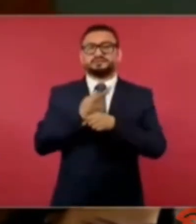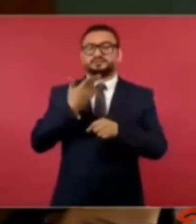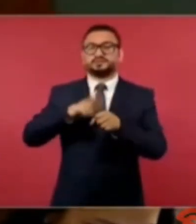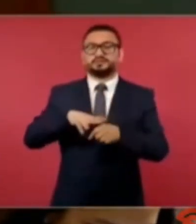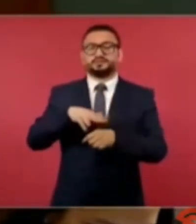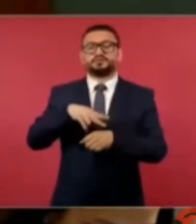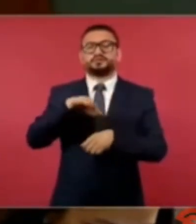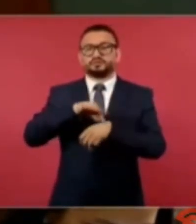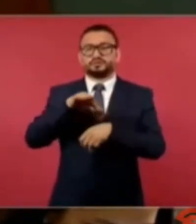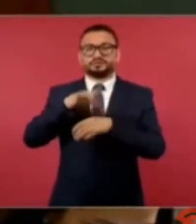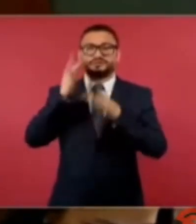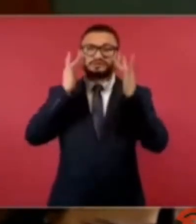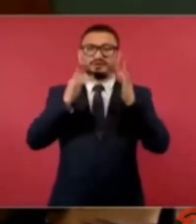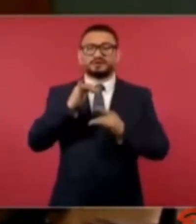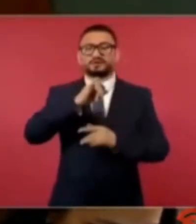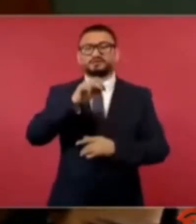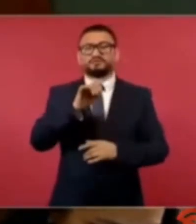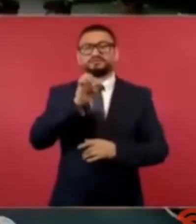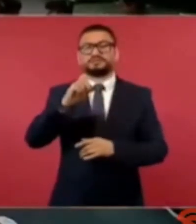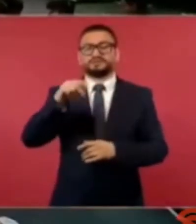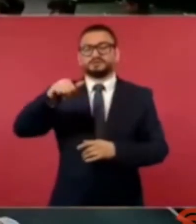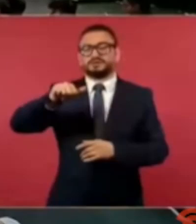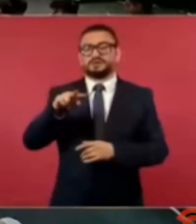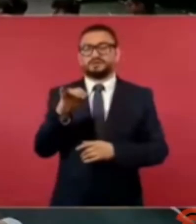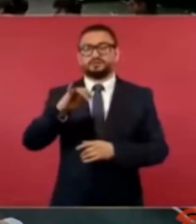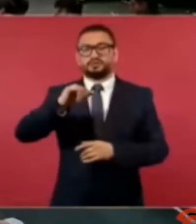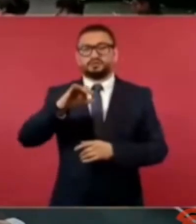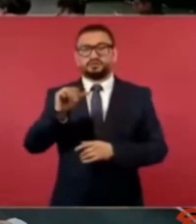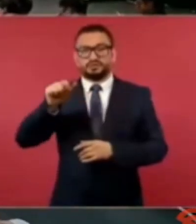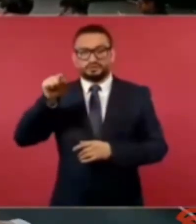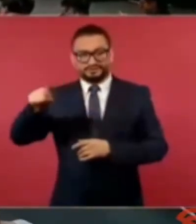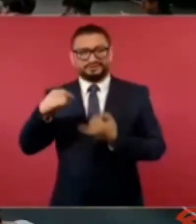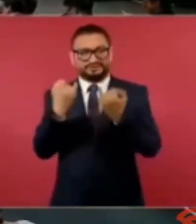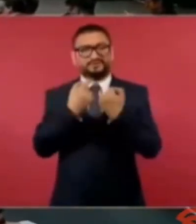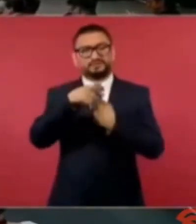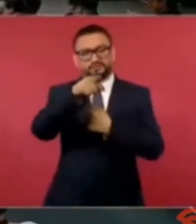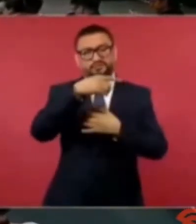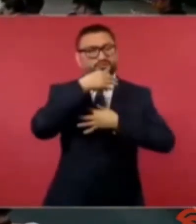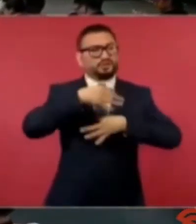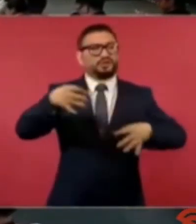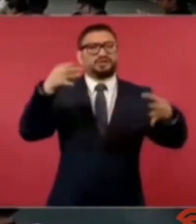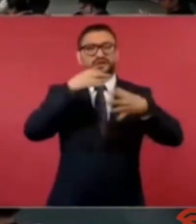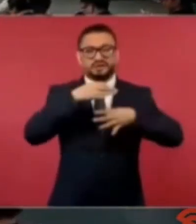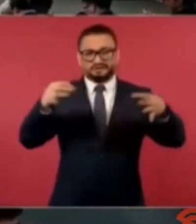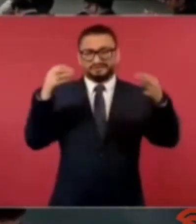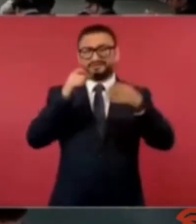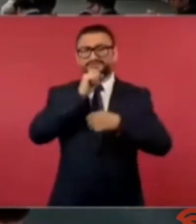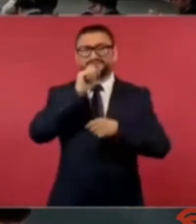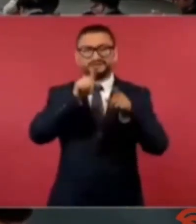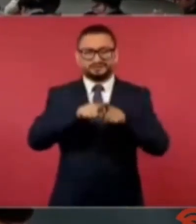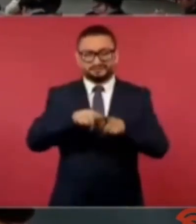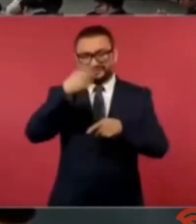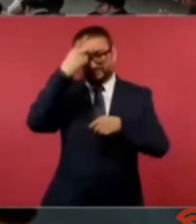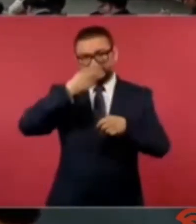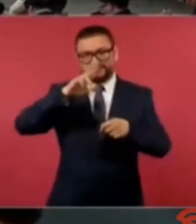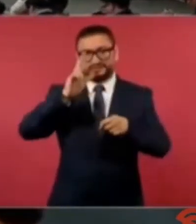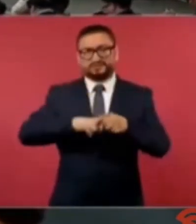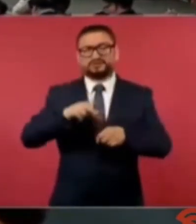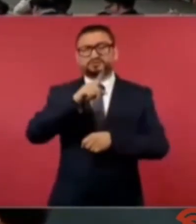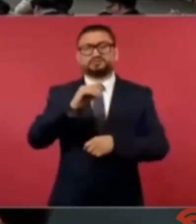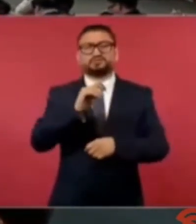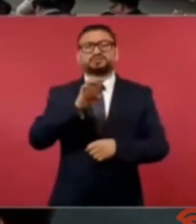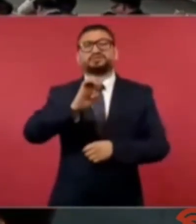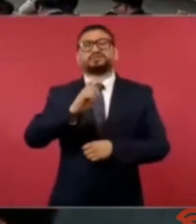en Abojoa también, mientras se cristaliza esto que ha anunciado el director Zoé Robledo,